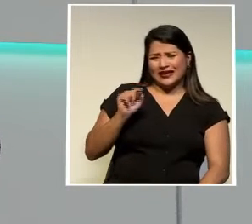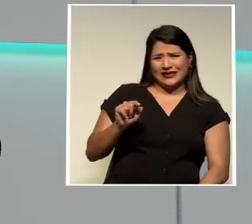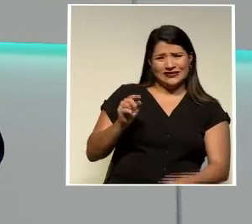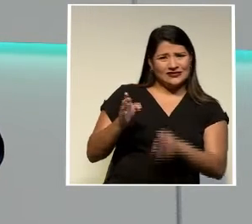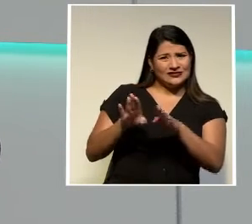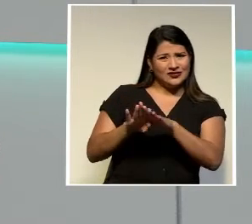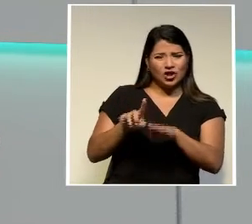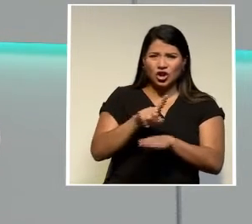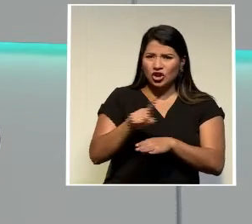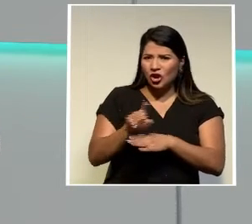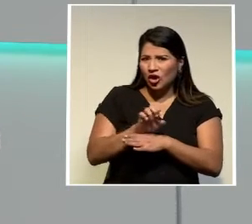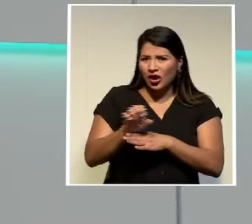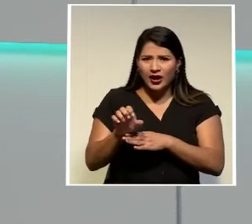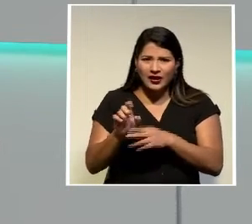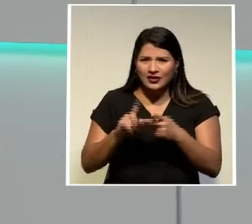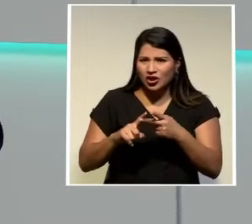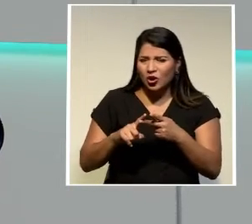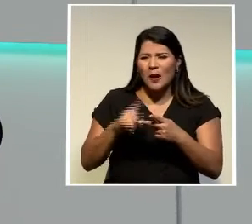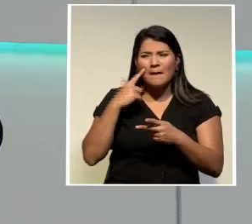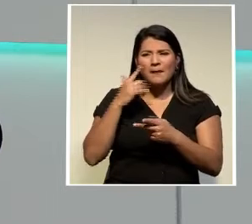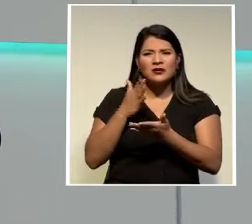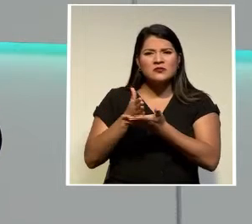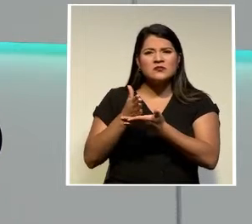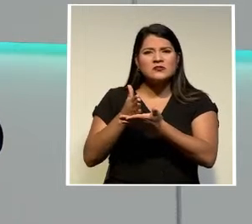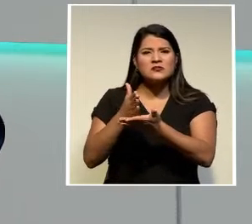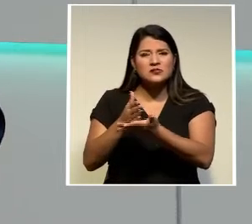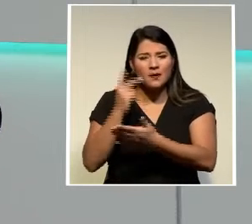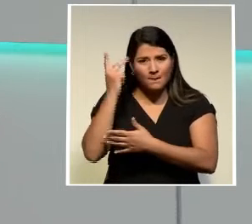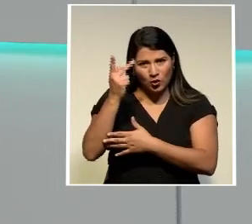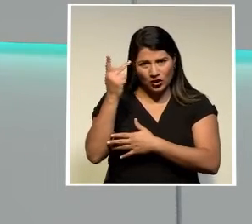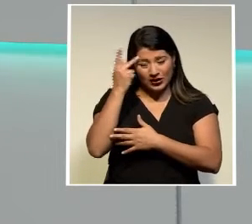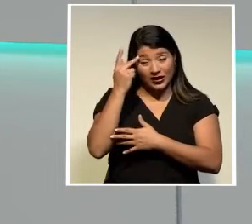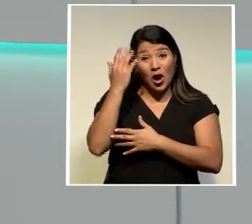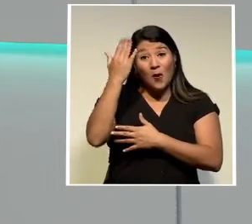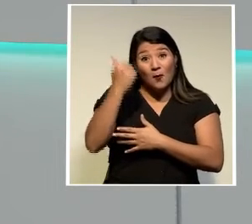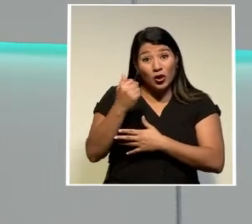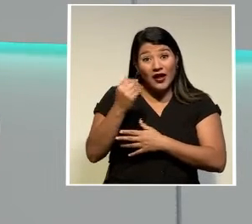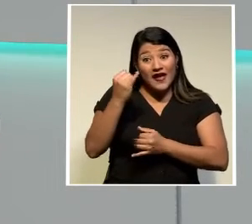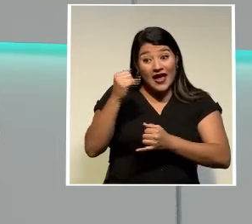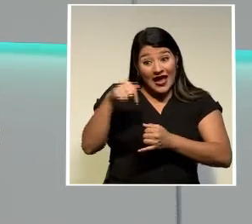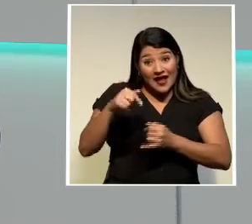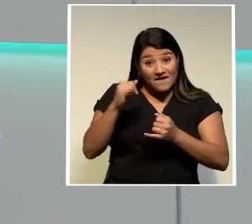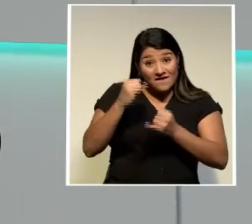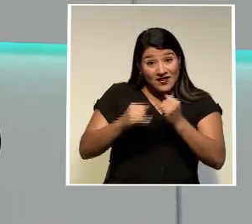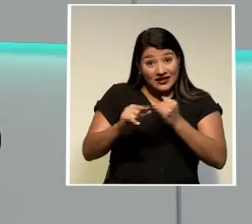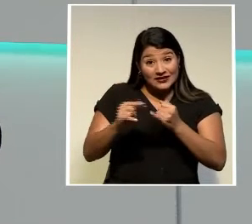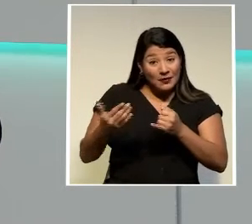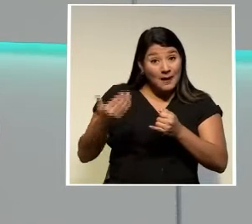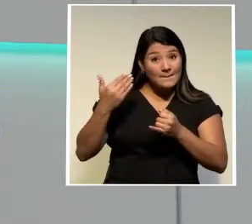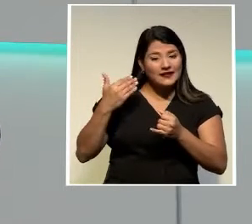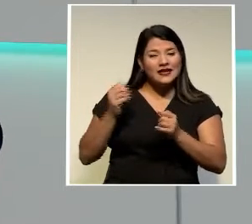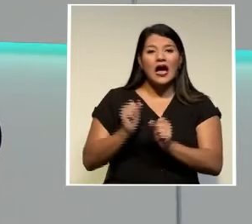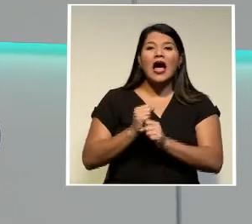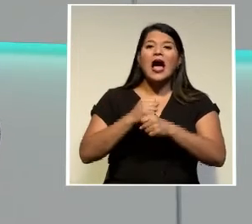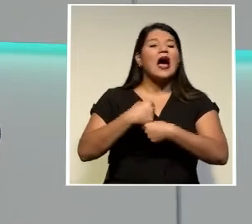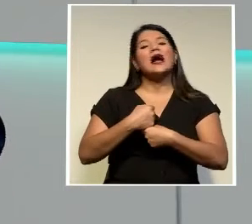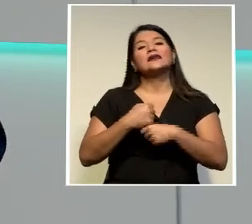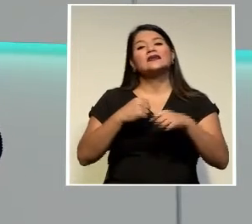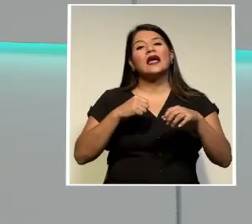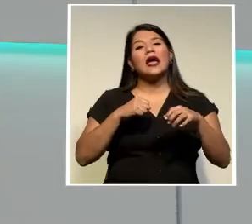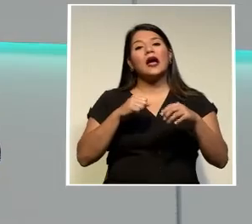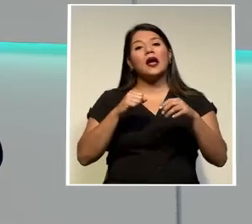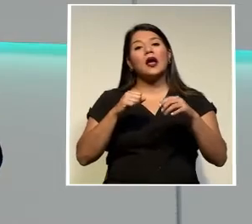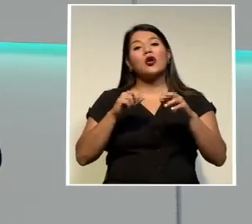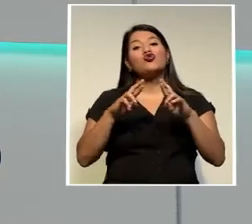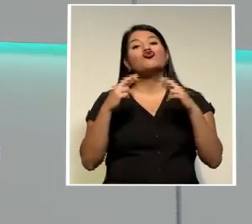ético y una persecución política ya que justamente este fin de semana se realizaban las asambleas